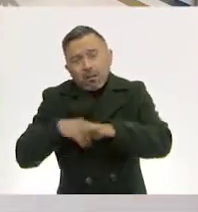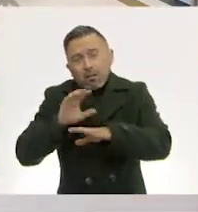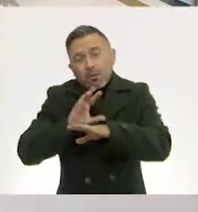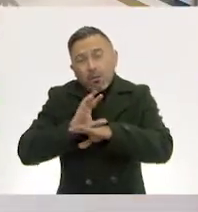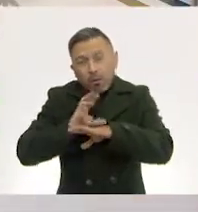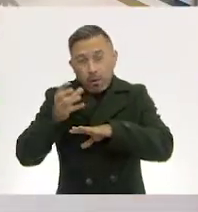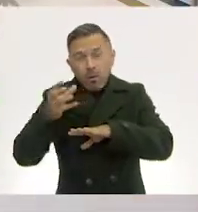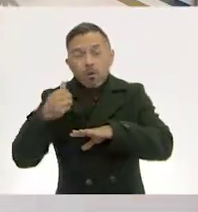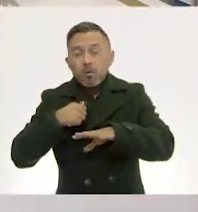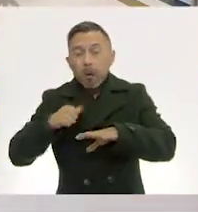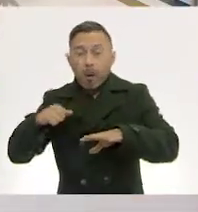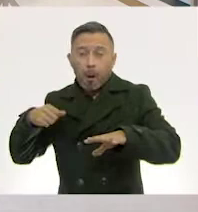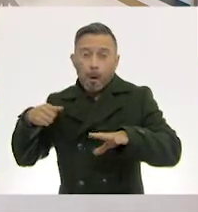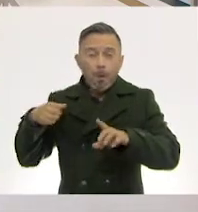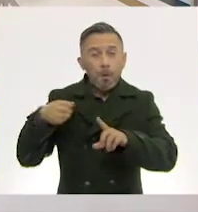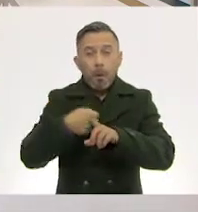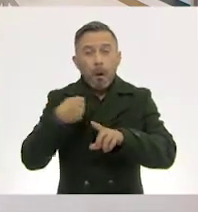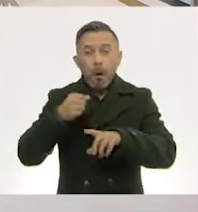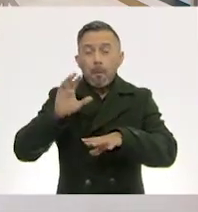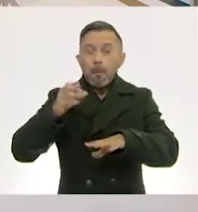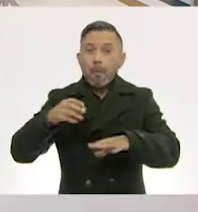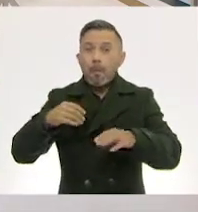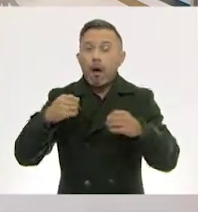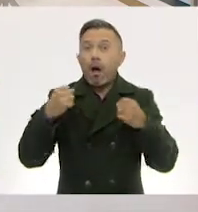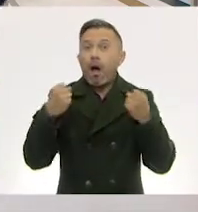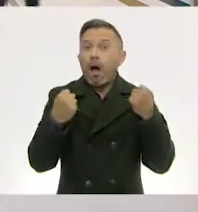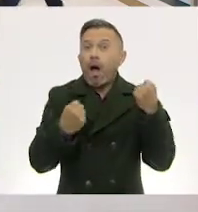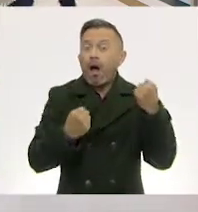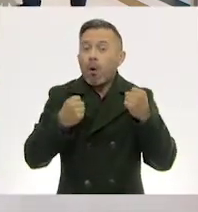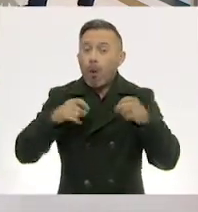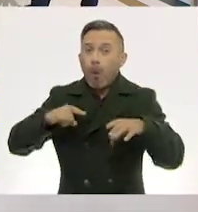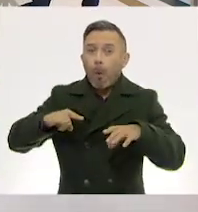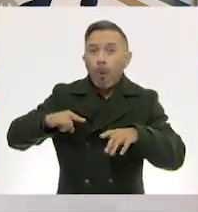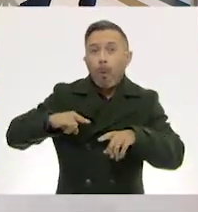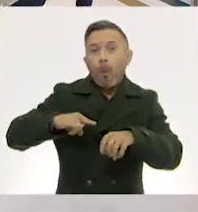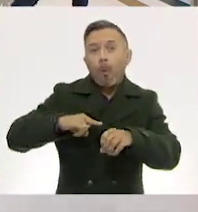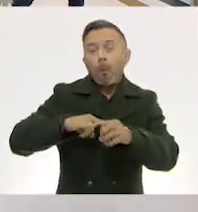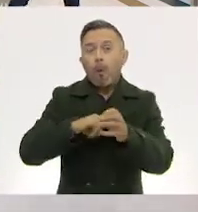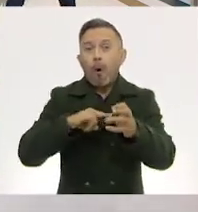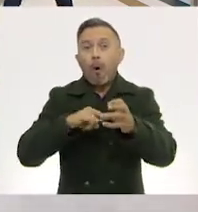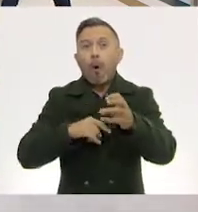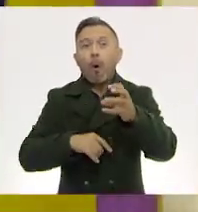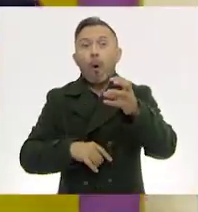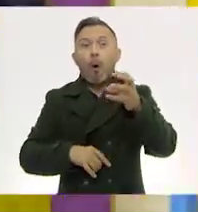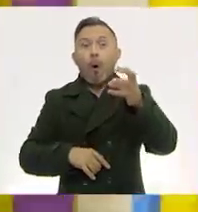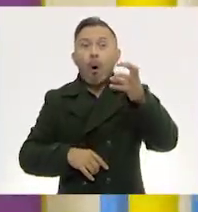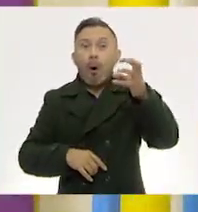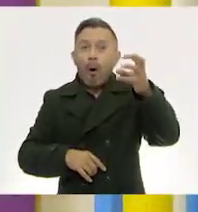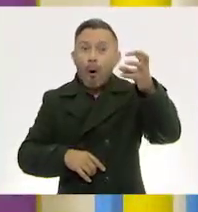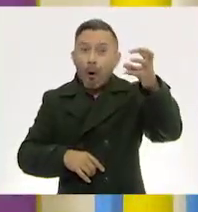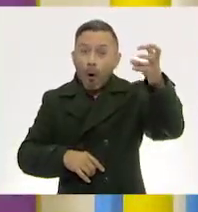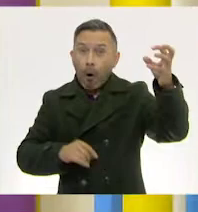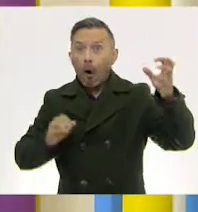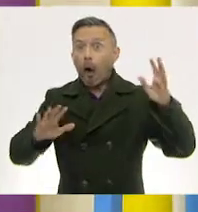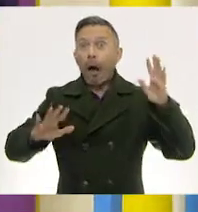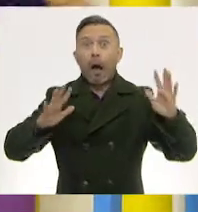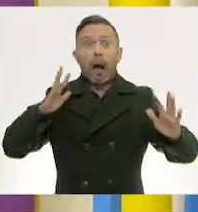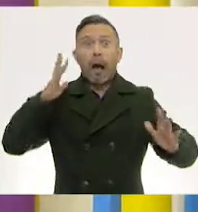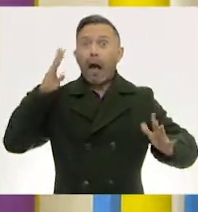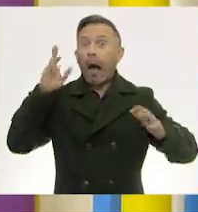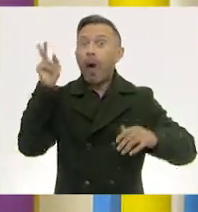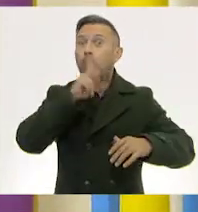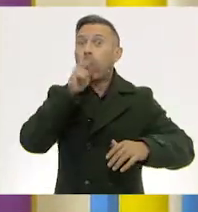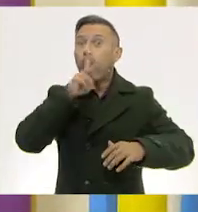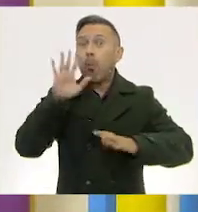golpe y arrojada por los vehículos y el viento, terminó sobre el remanso de una